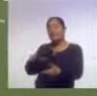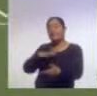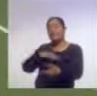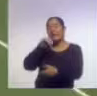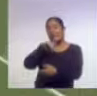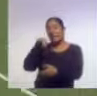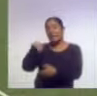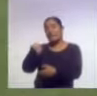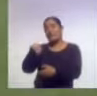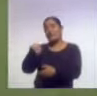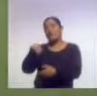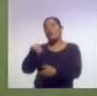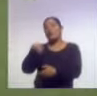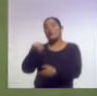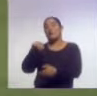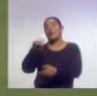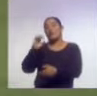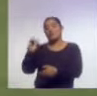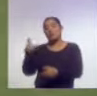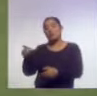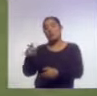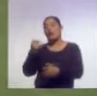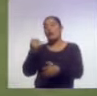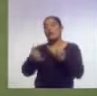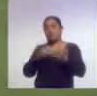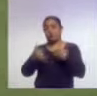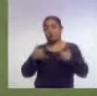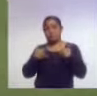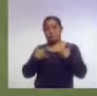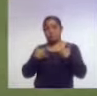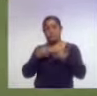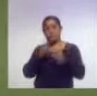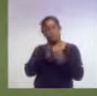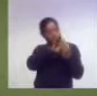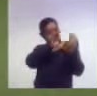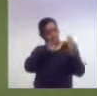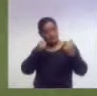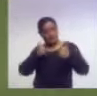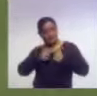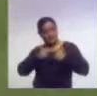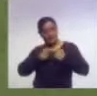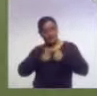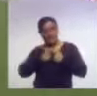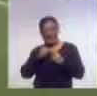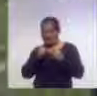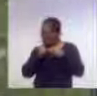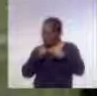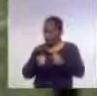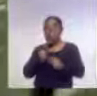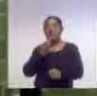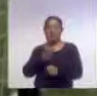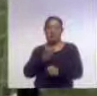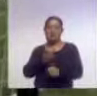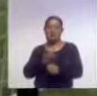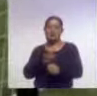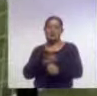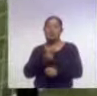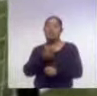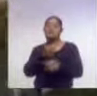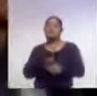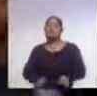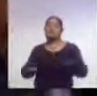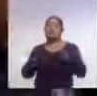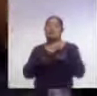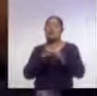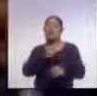Ochoa. Así que jugadores importantes, Mario, que en esta ocasión ante Canadá, que es uno de los rivales fuertes en esta Copa Oro e importantes,